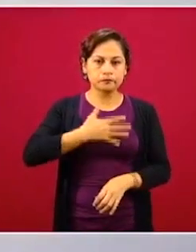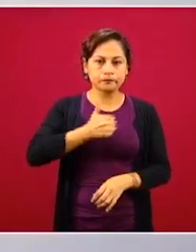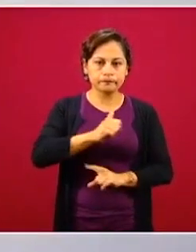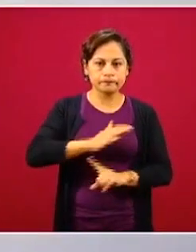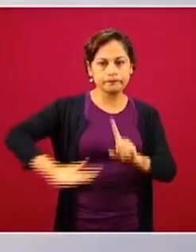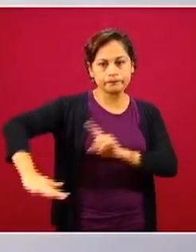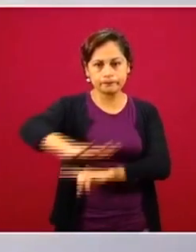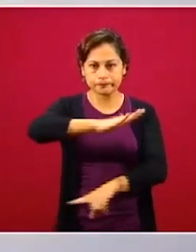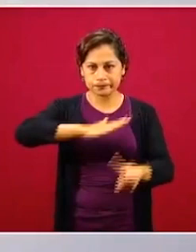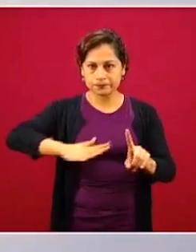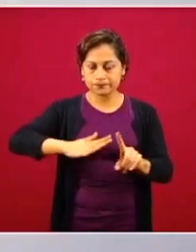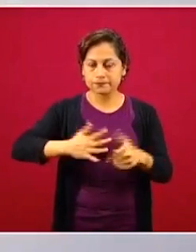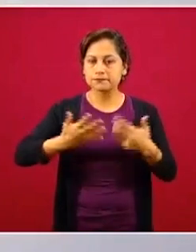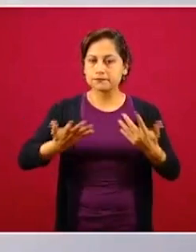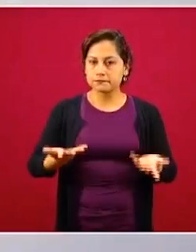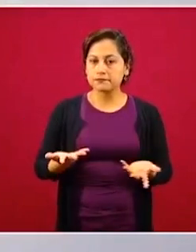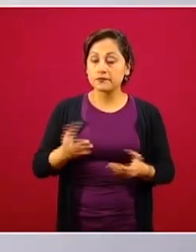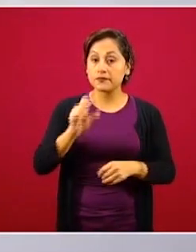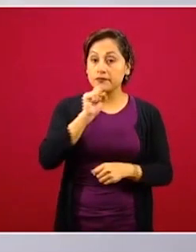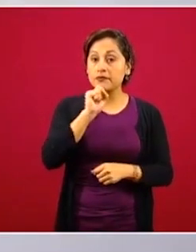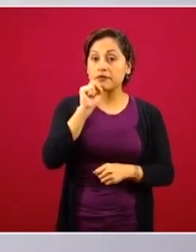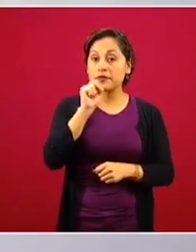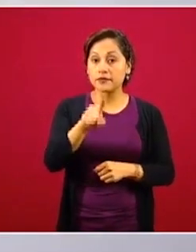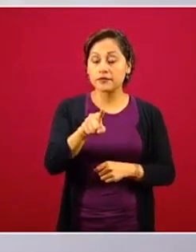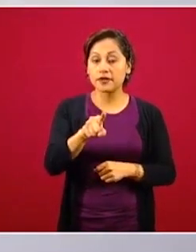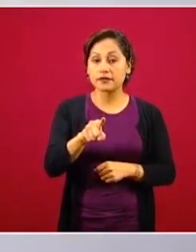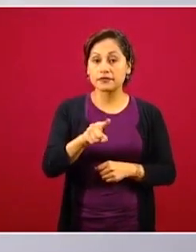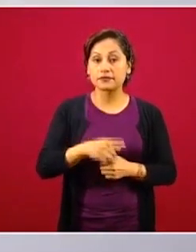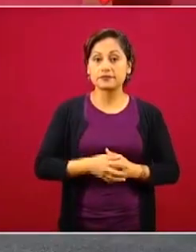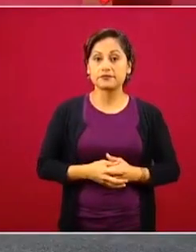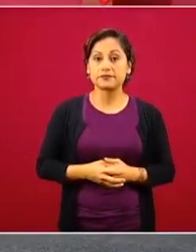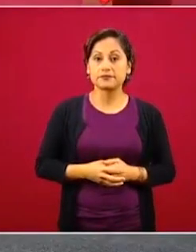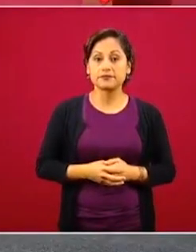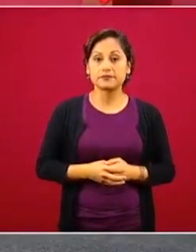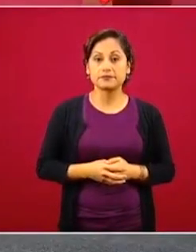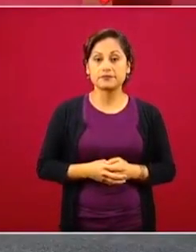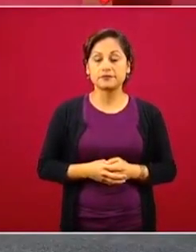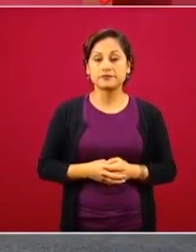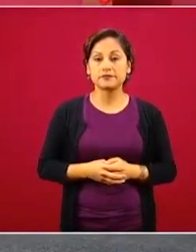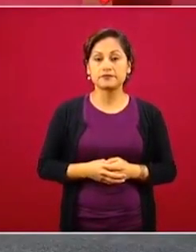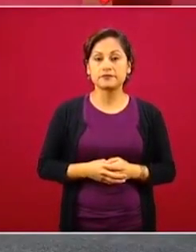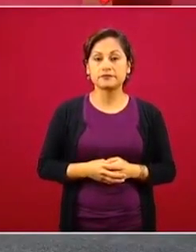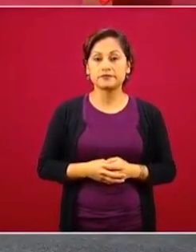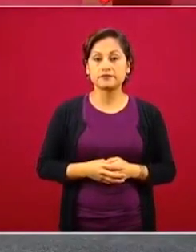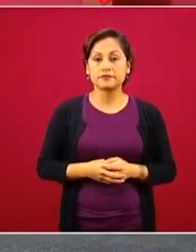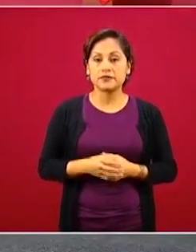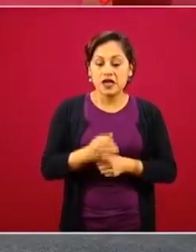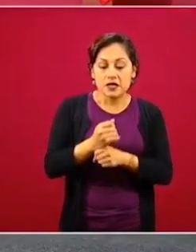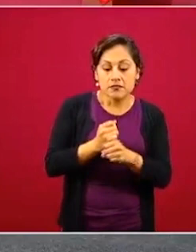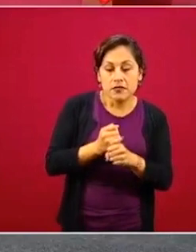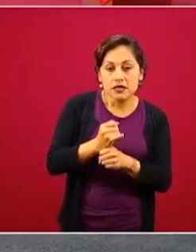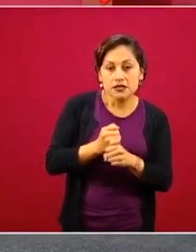grados de desigualdad social,